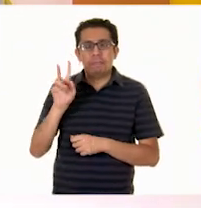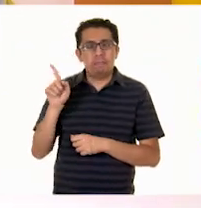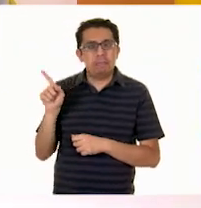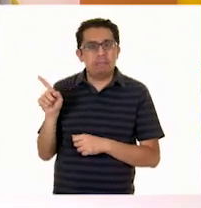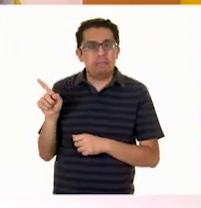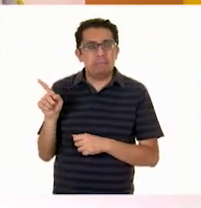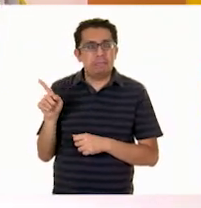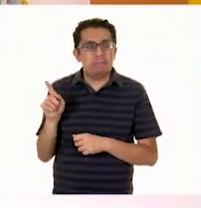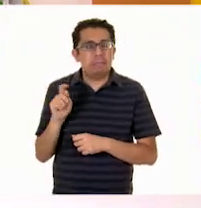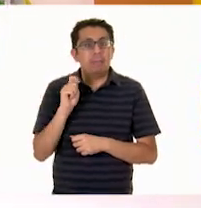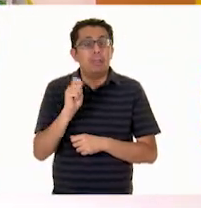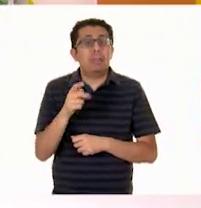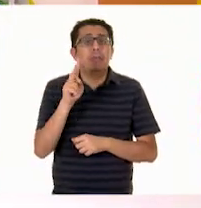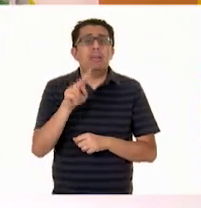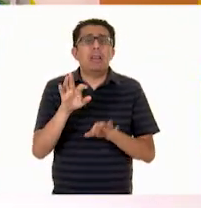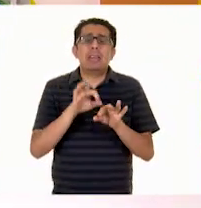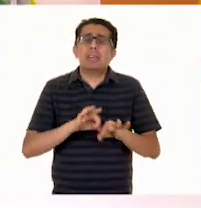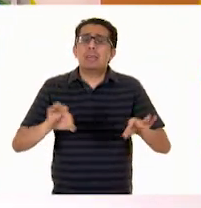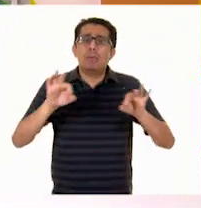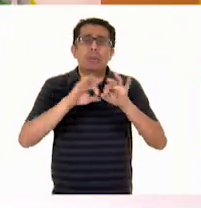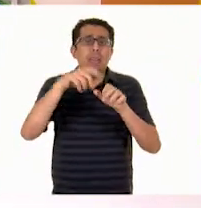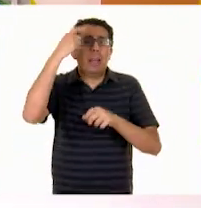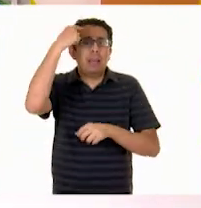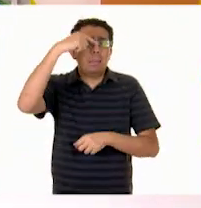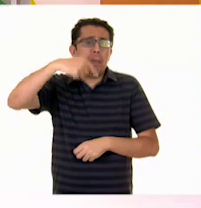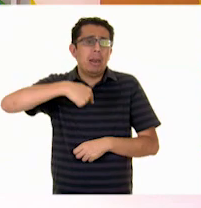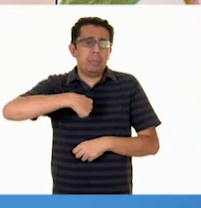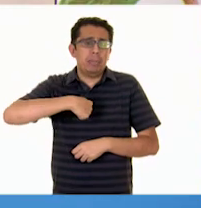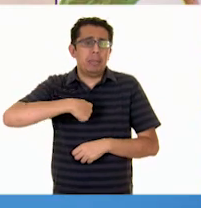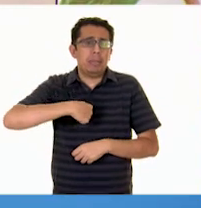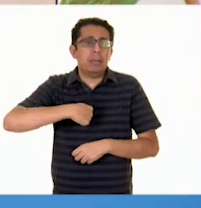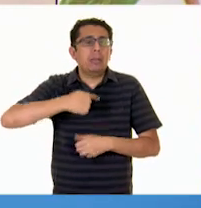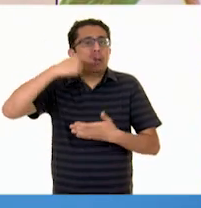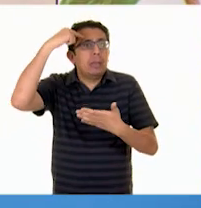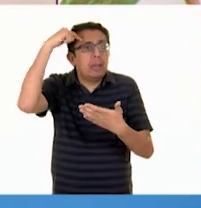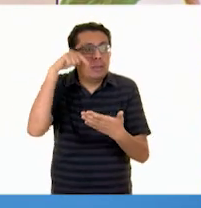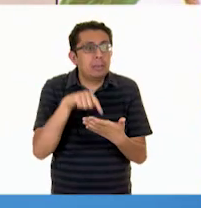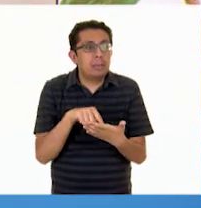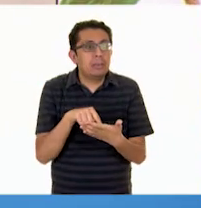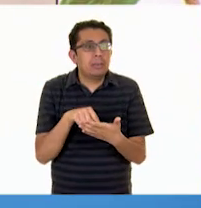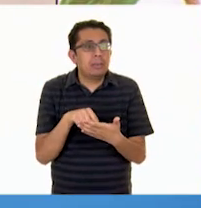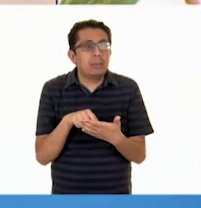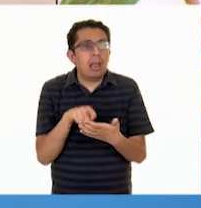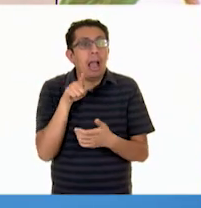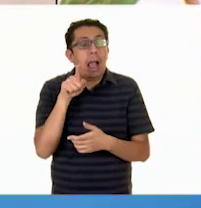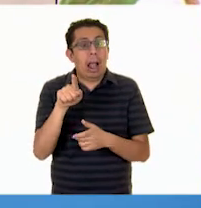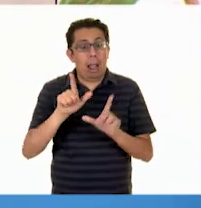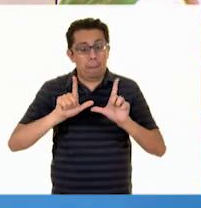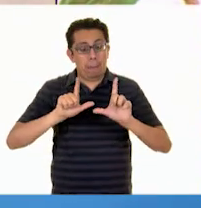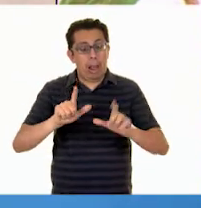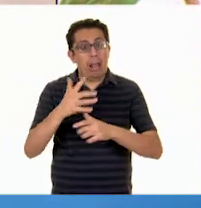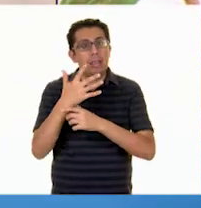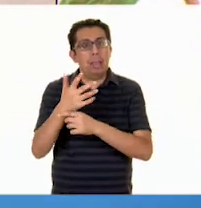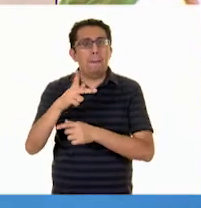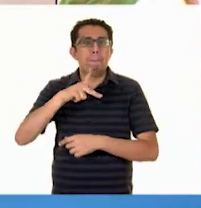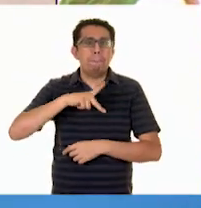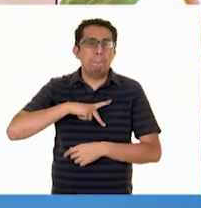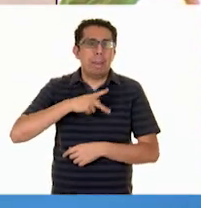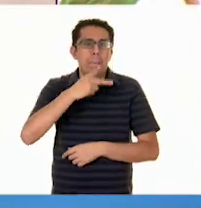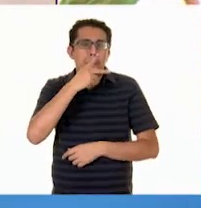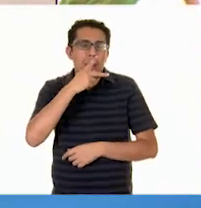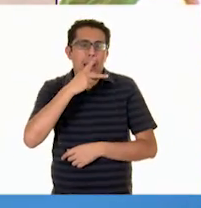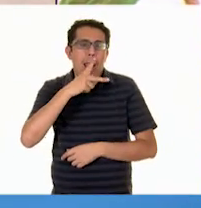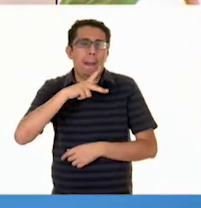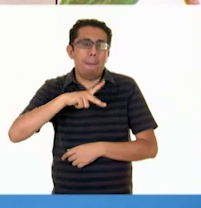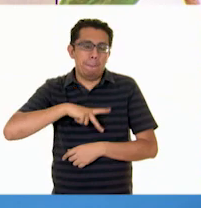esta es muy importante para mí, porque, ¿qué crees? Ahí dice en la cédula, mi papá y mi mamá.